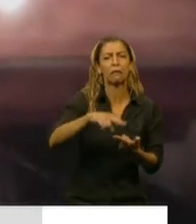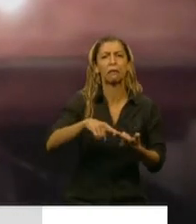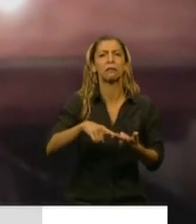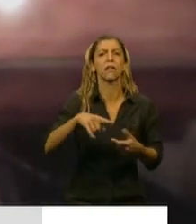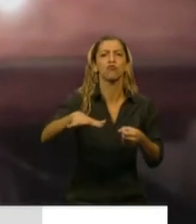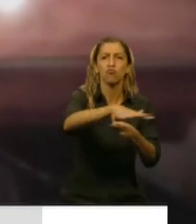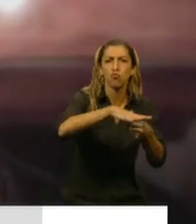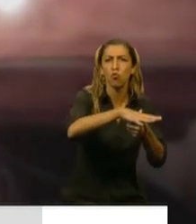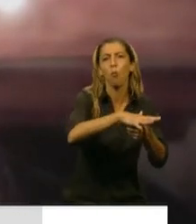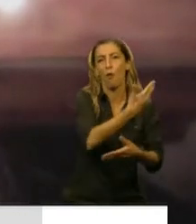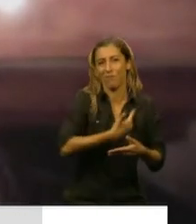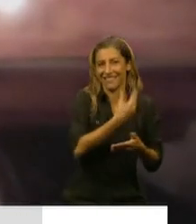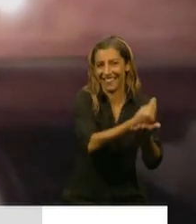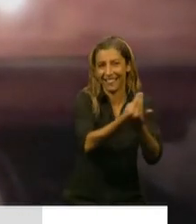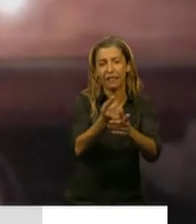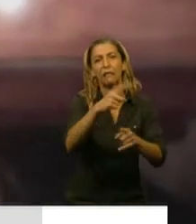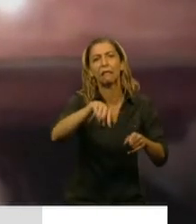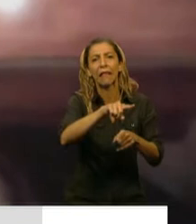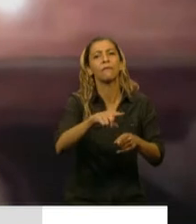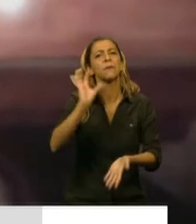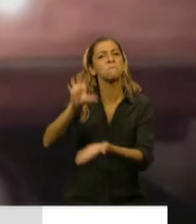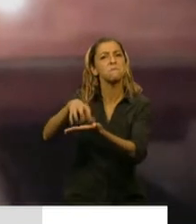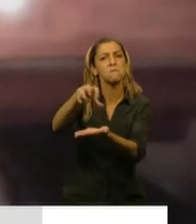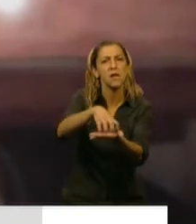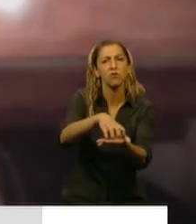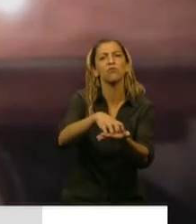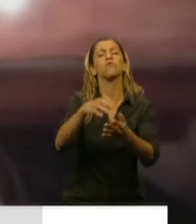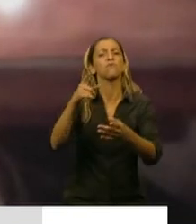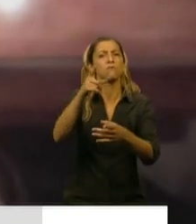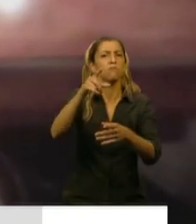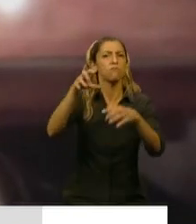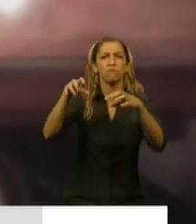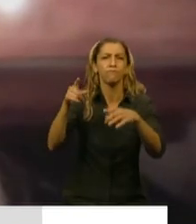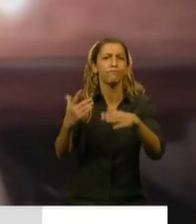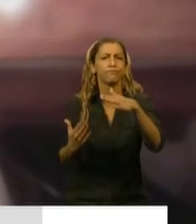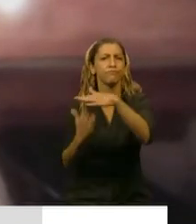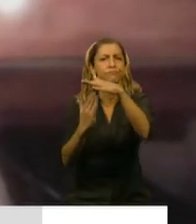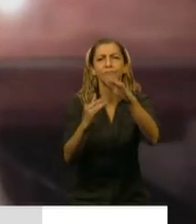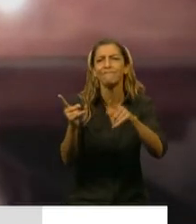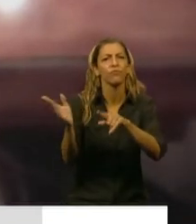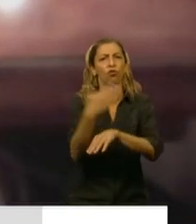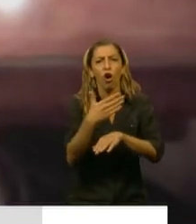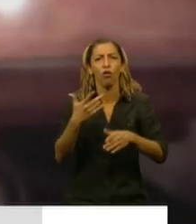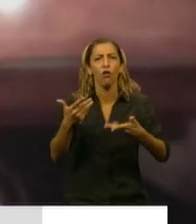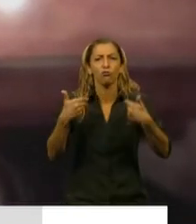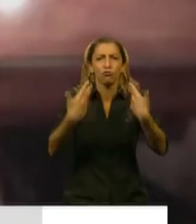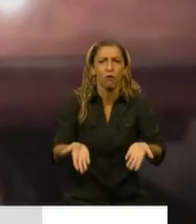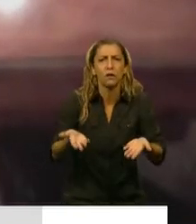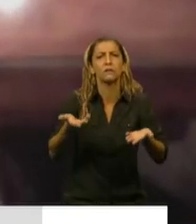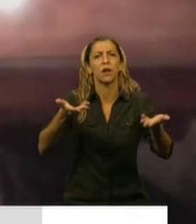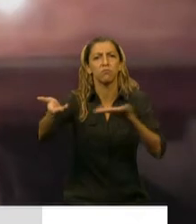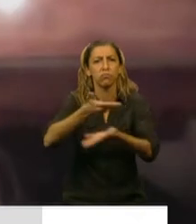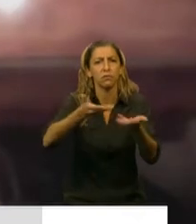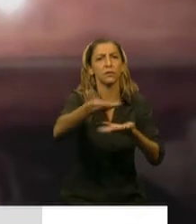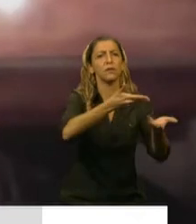presidentes de comisiones de fomento que han privilegiado la vida y la salud de la gente y agradecer desde esta Cámara a